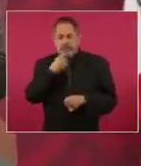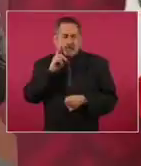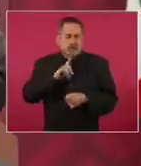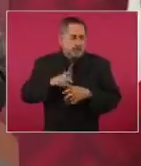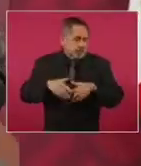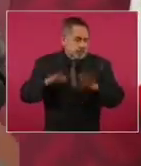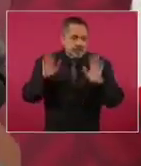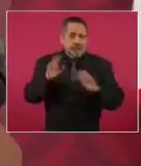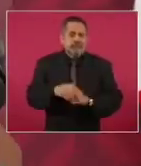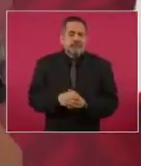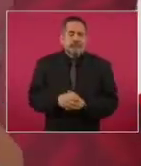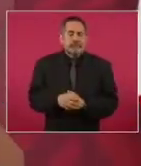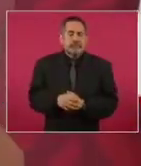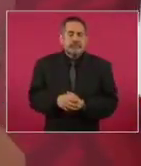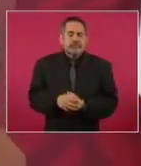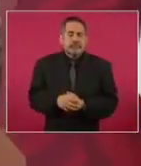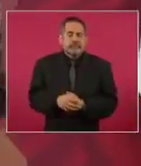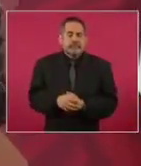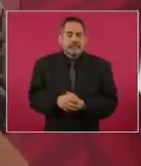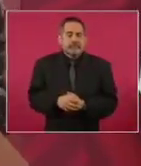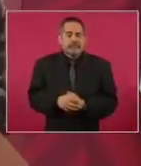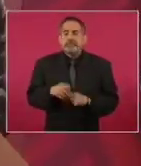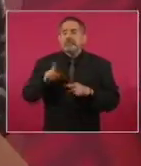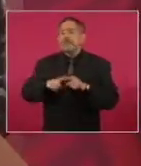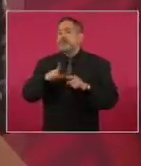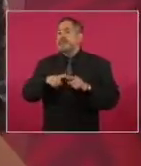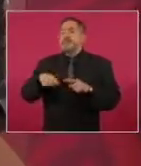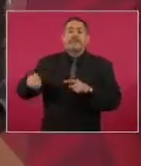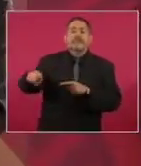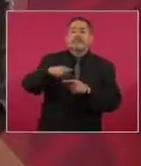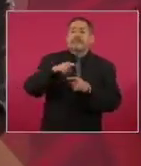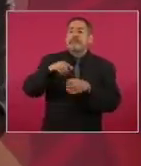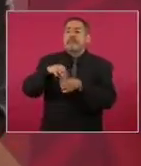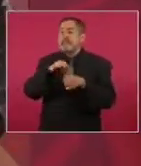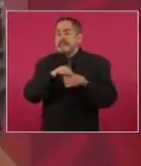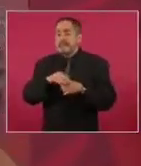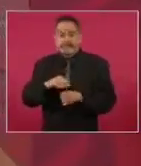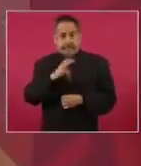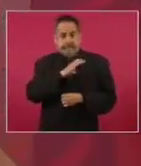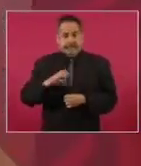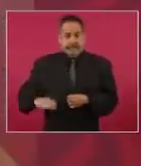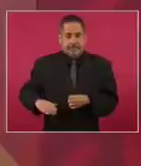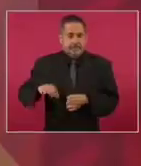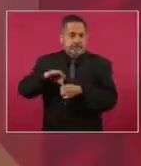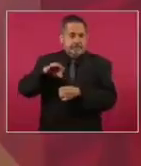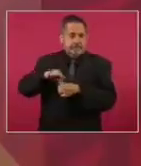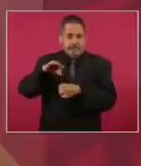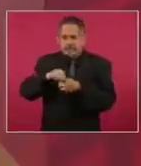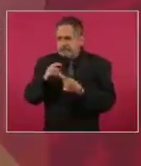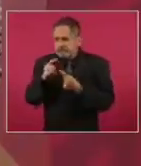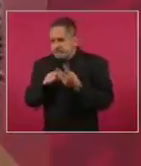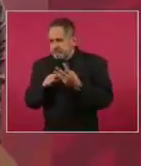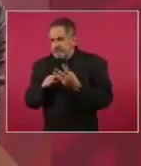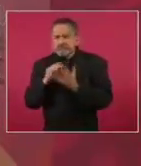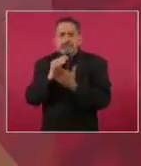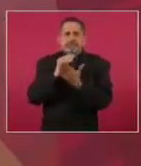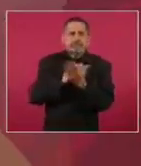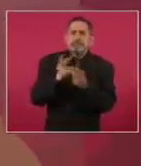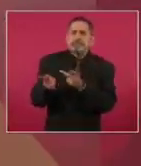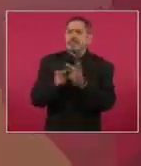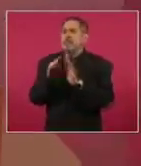A los candidatos se pueden elegir con encuestas,